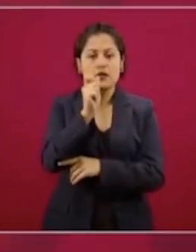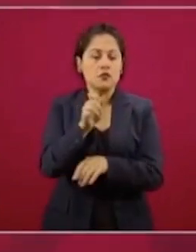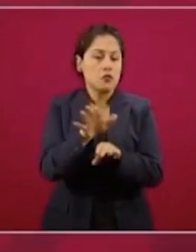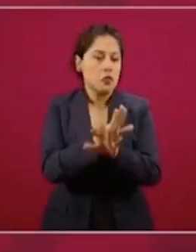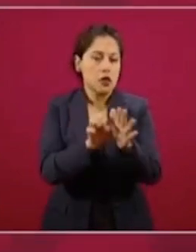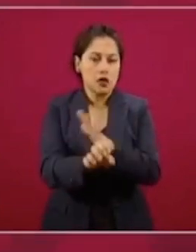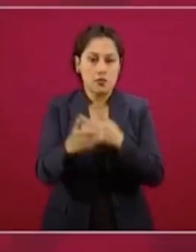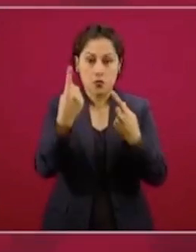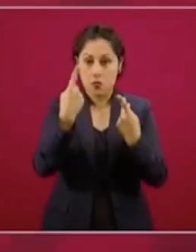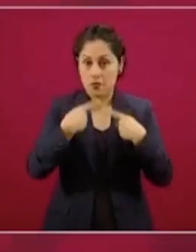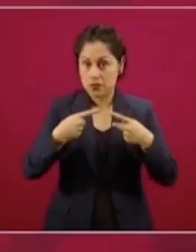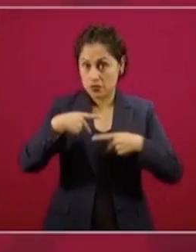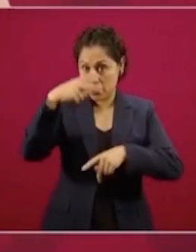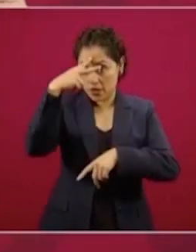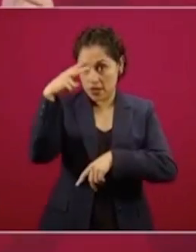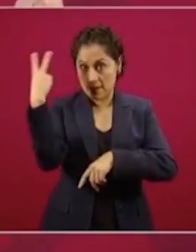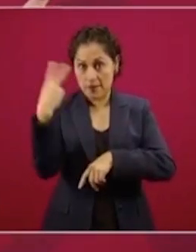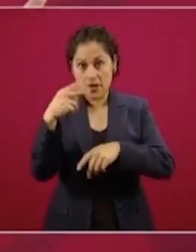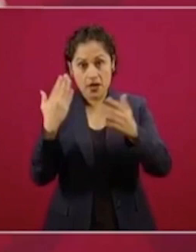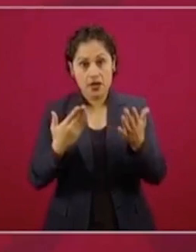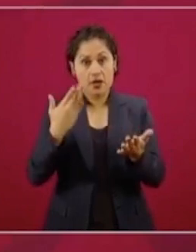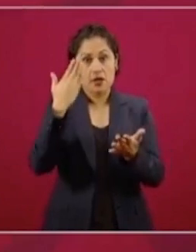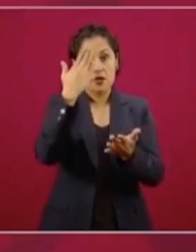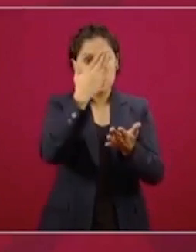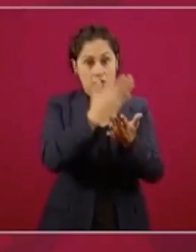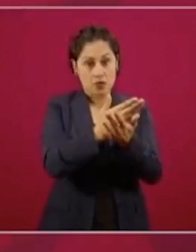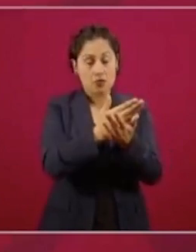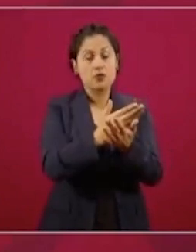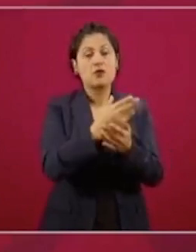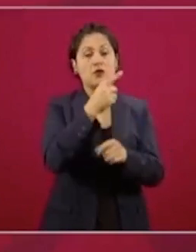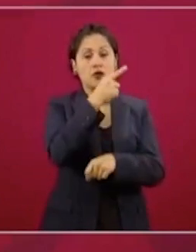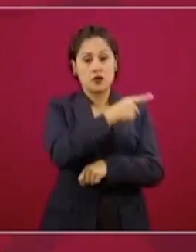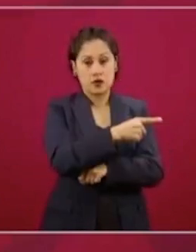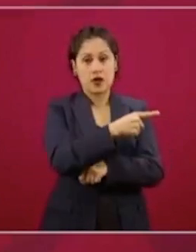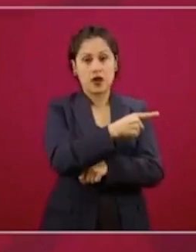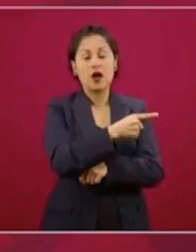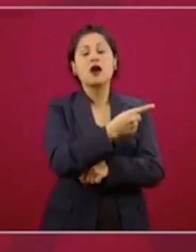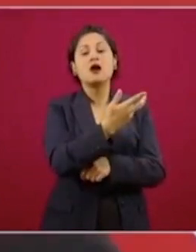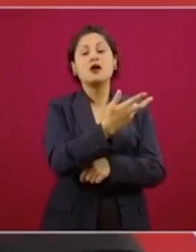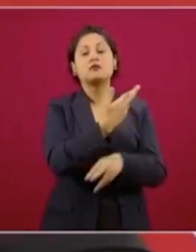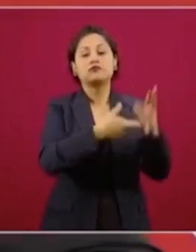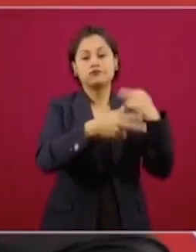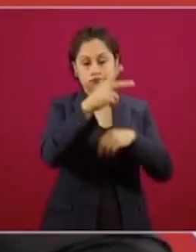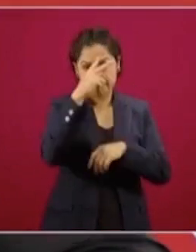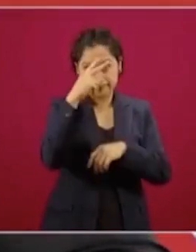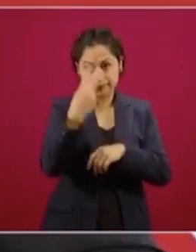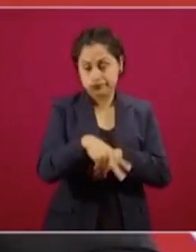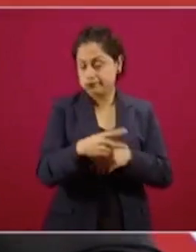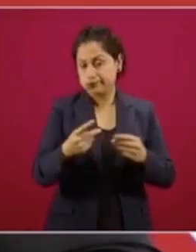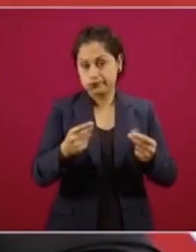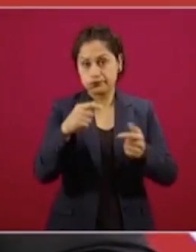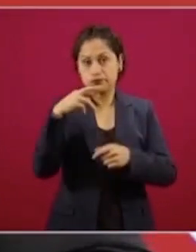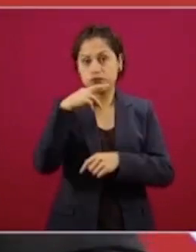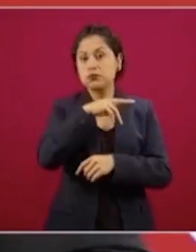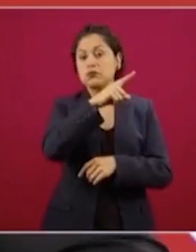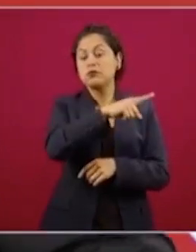Estados Unidos son repatriados de manera más acelerada. Entonces, el 72 por ciento de las personas